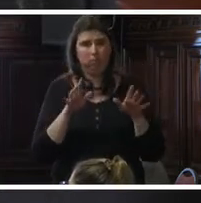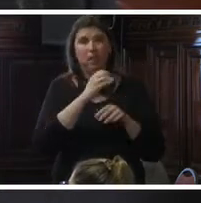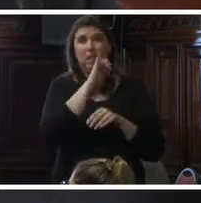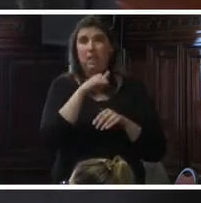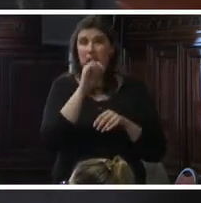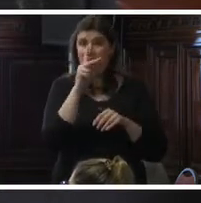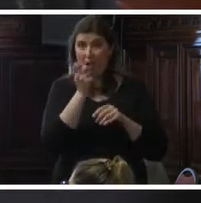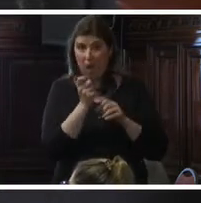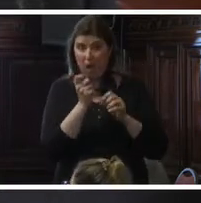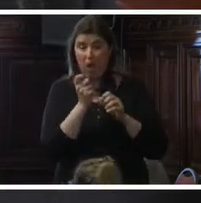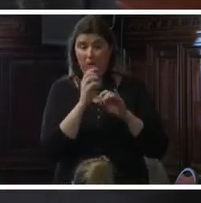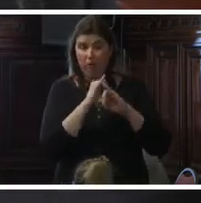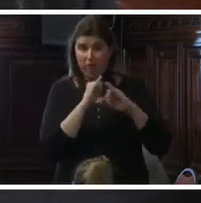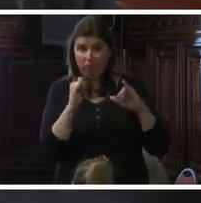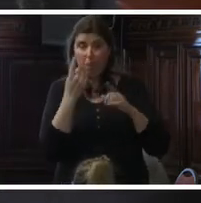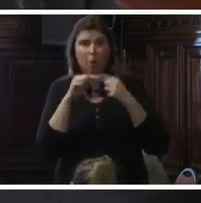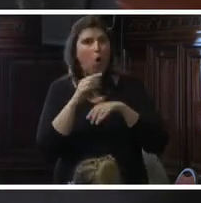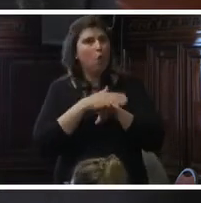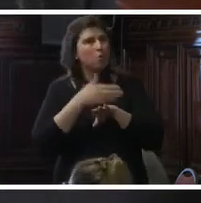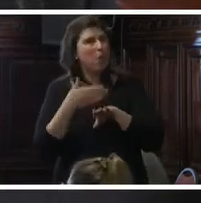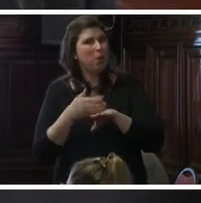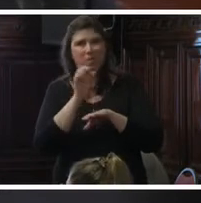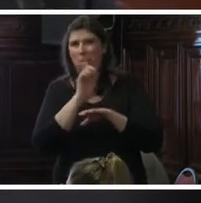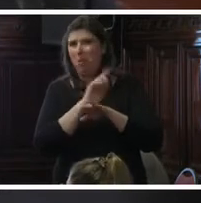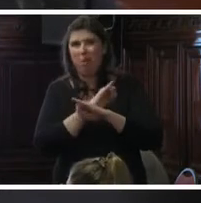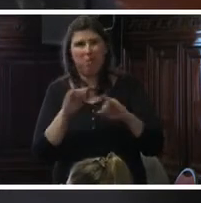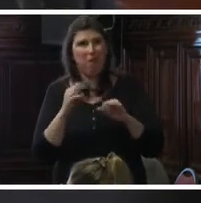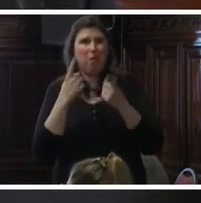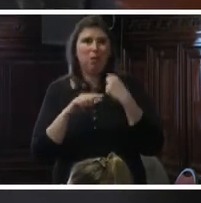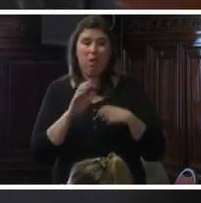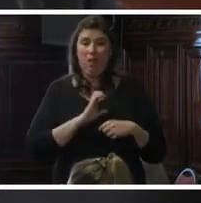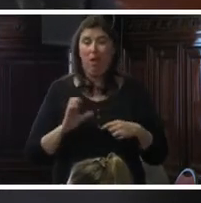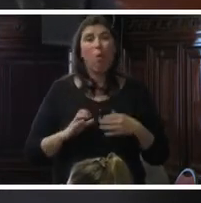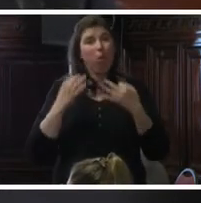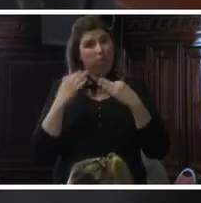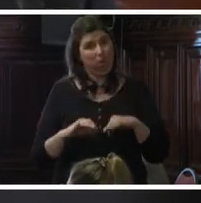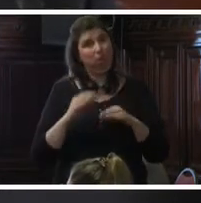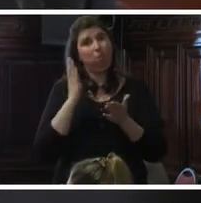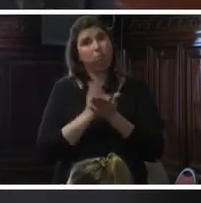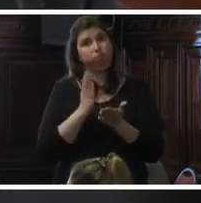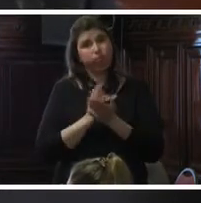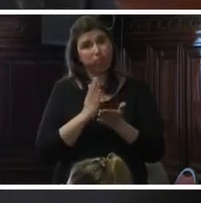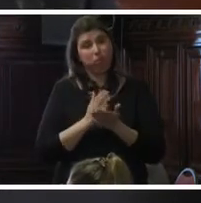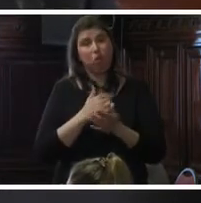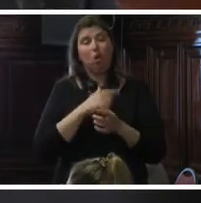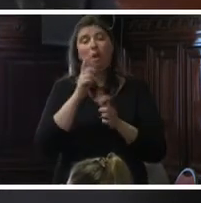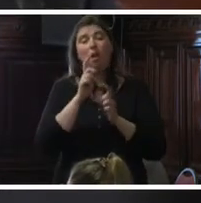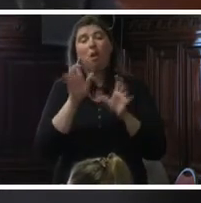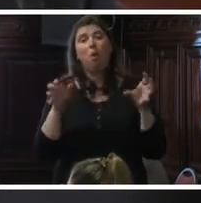ha terminado, sus consecuencias no han finalizado y los estados deben actuar para proteger los derechos de los sectores más vulnerables.